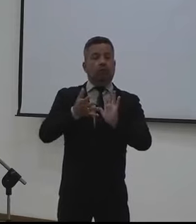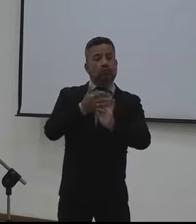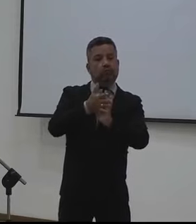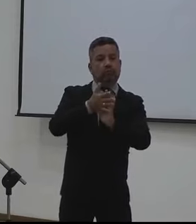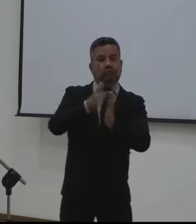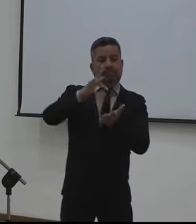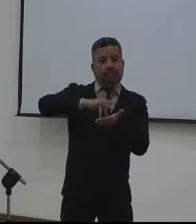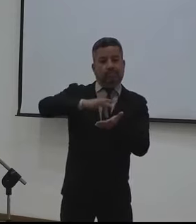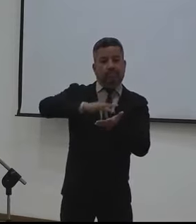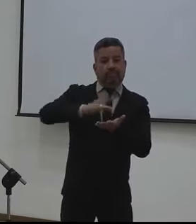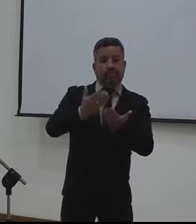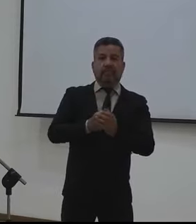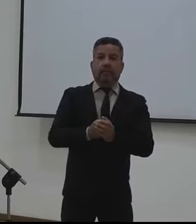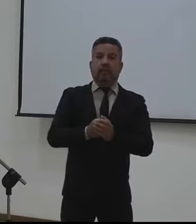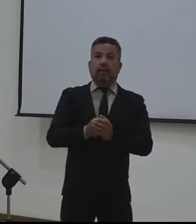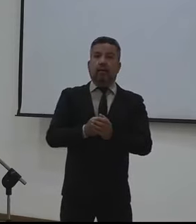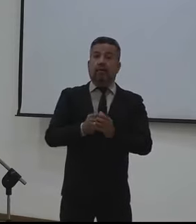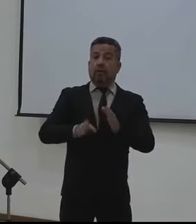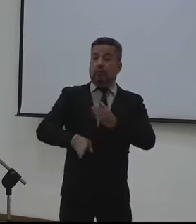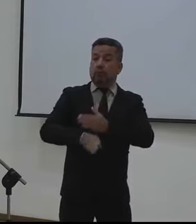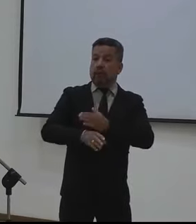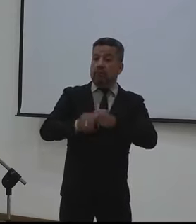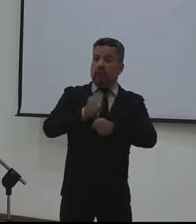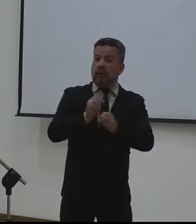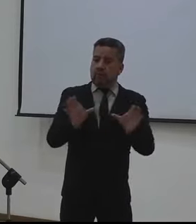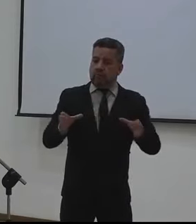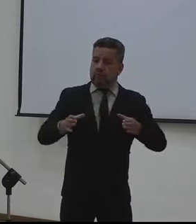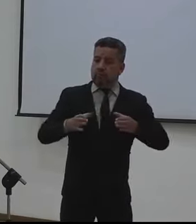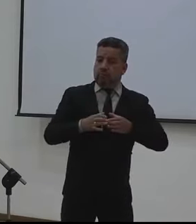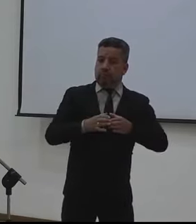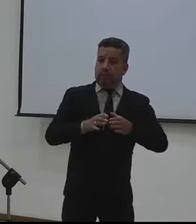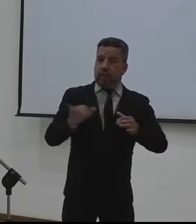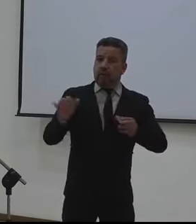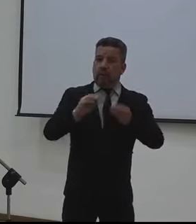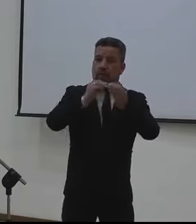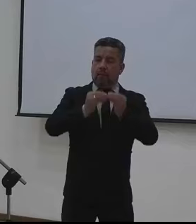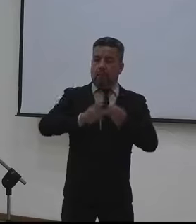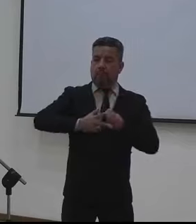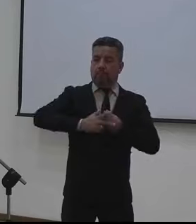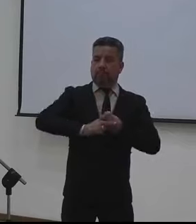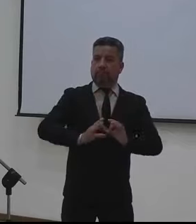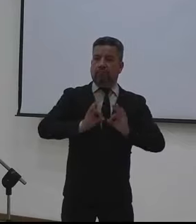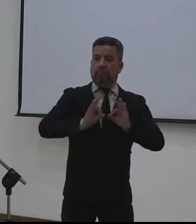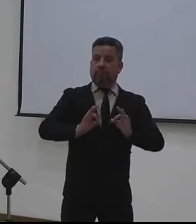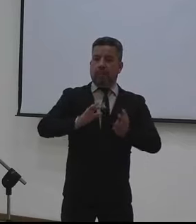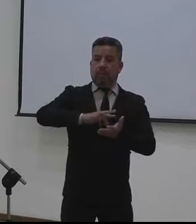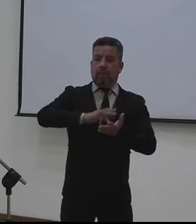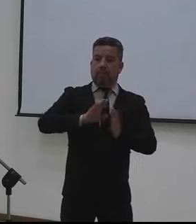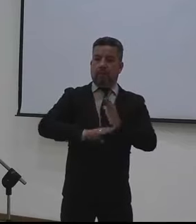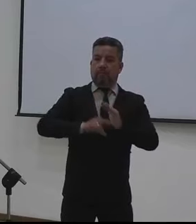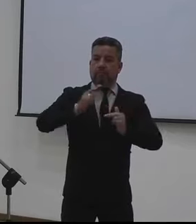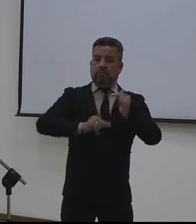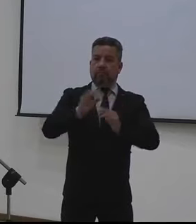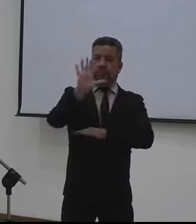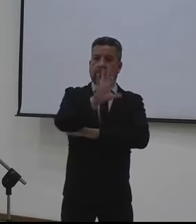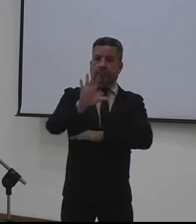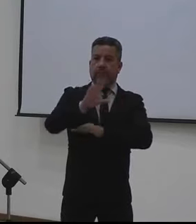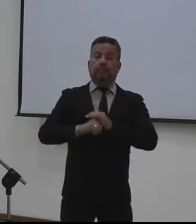queremos contar con su participación para seguir haciendo del trabajo en equipo la mejor herramienta de construcción de país.